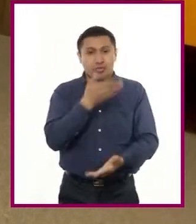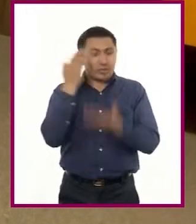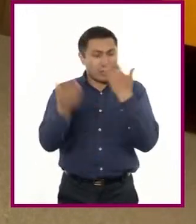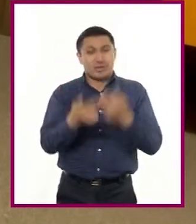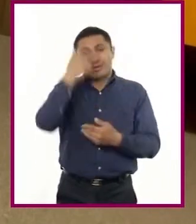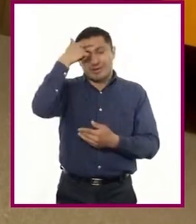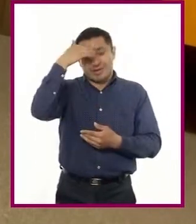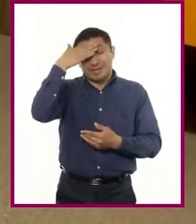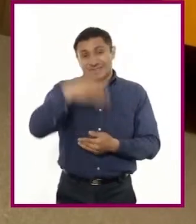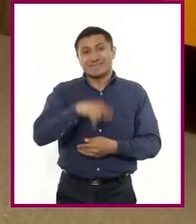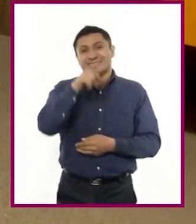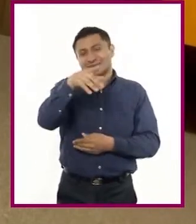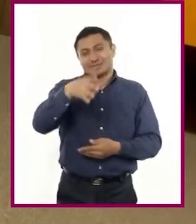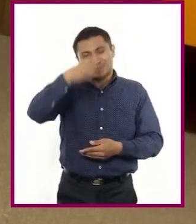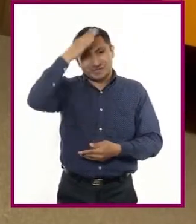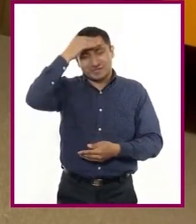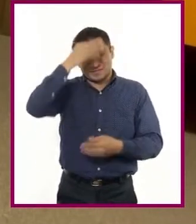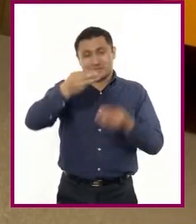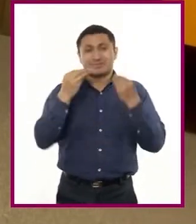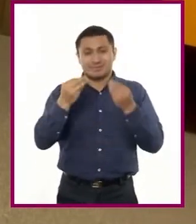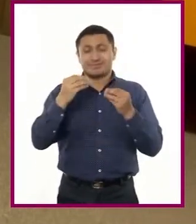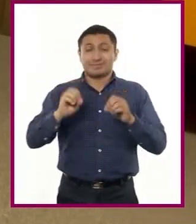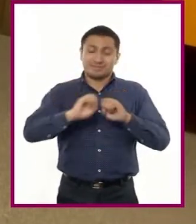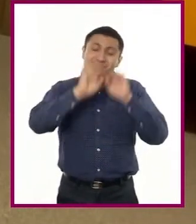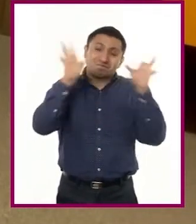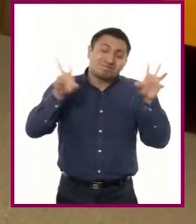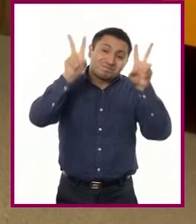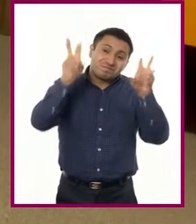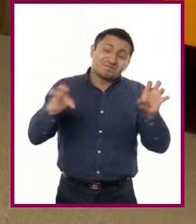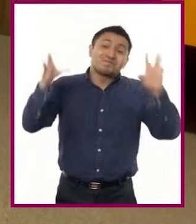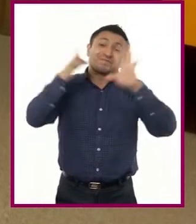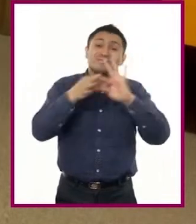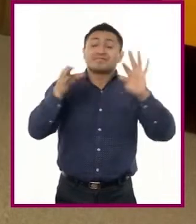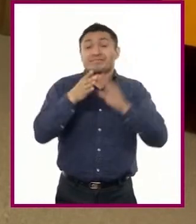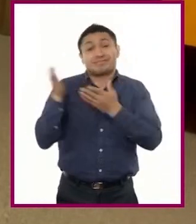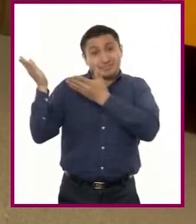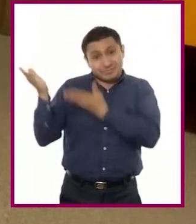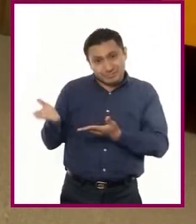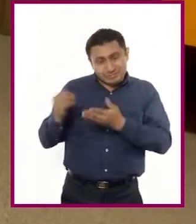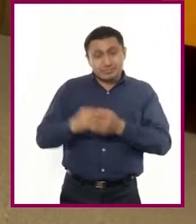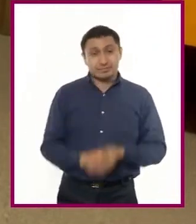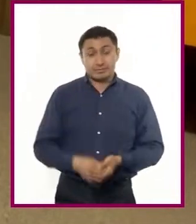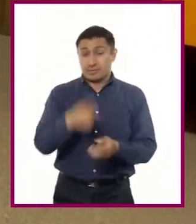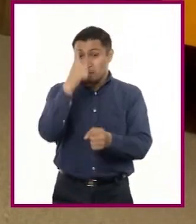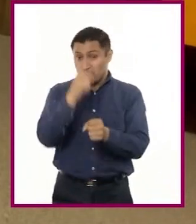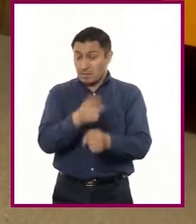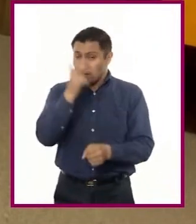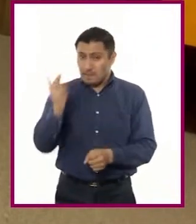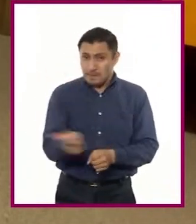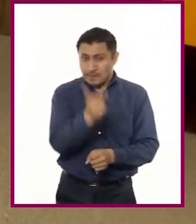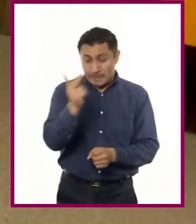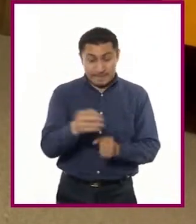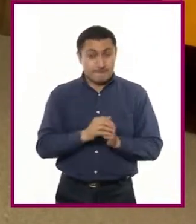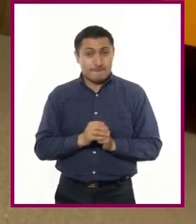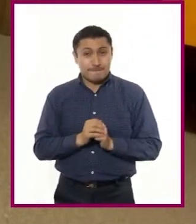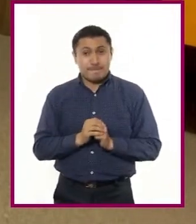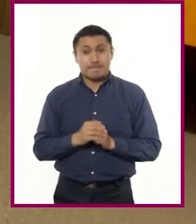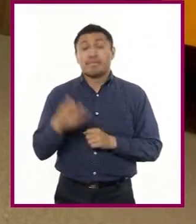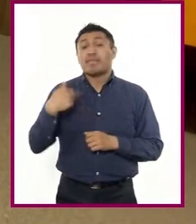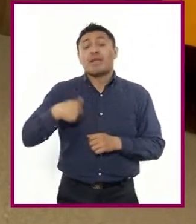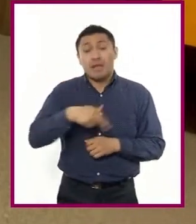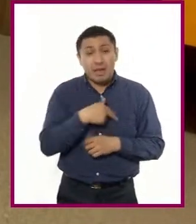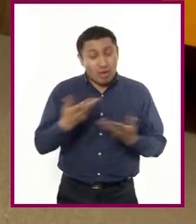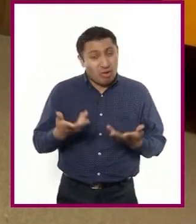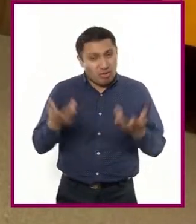a ti, alumna y a ti, alumno, a entenderlo mejor. Primeramente, quisiera preguntarle, maestro, nosotros que somos